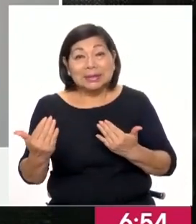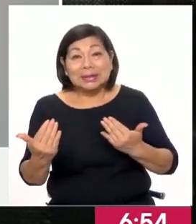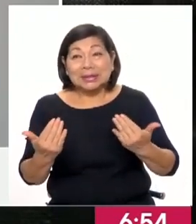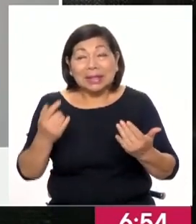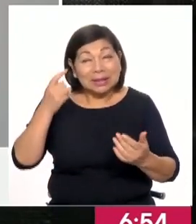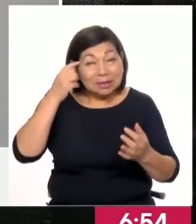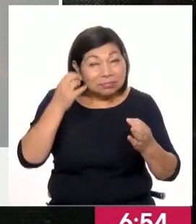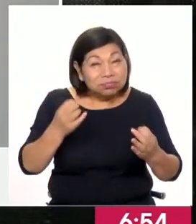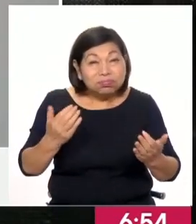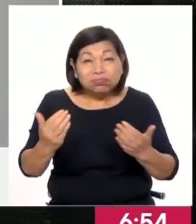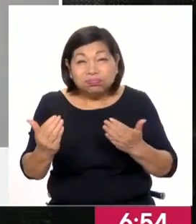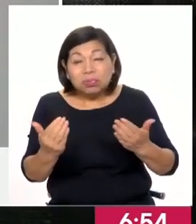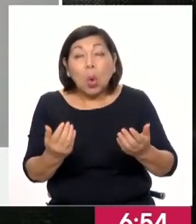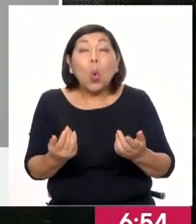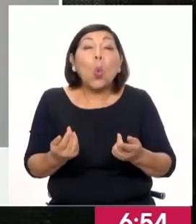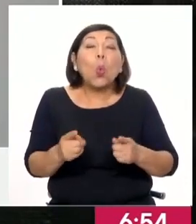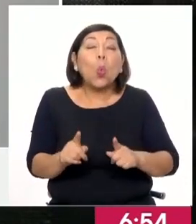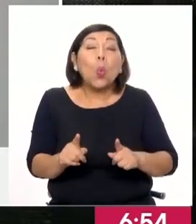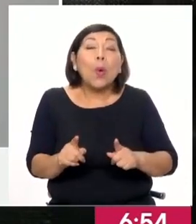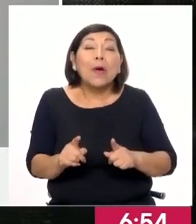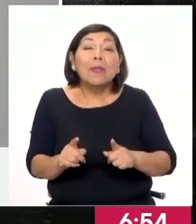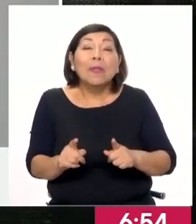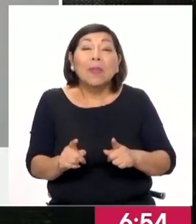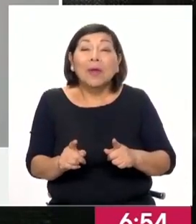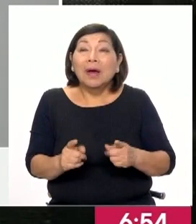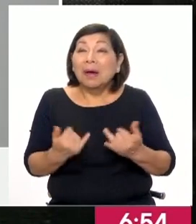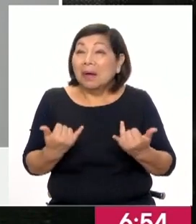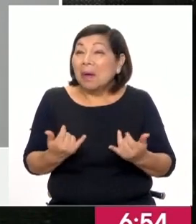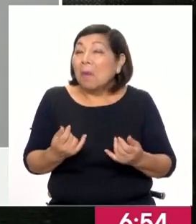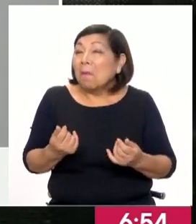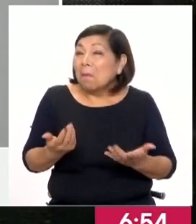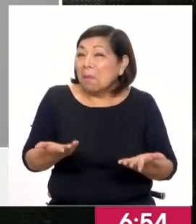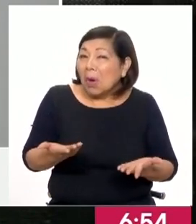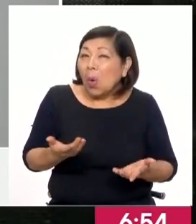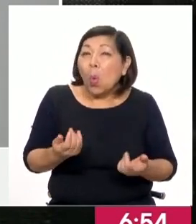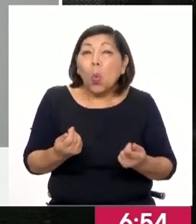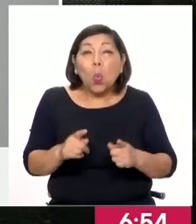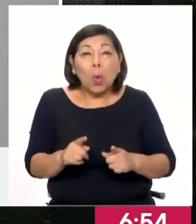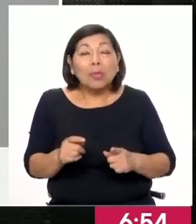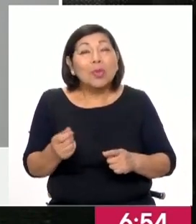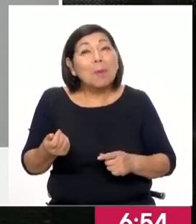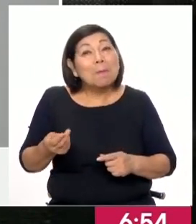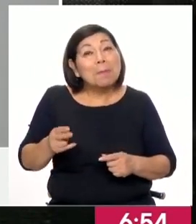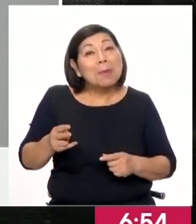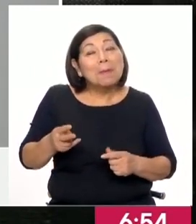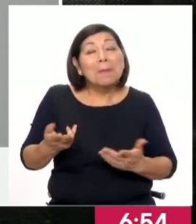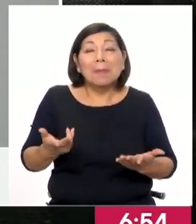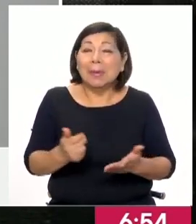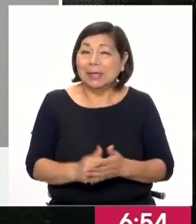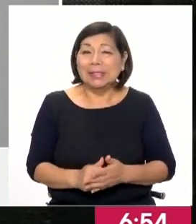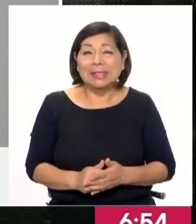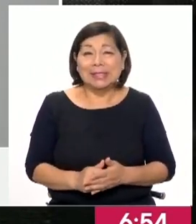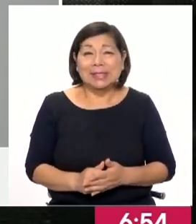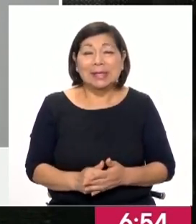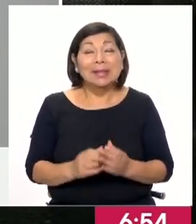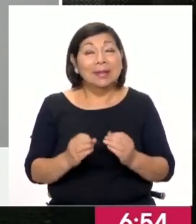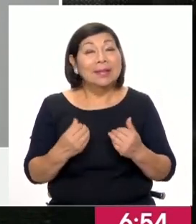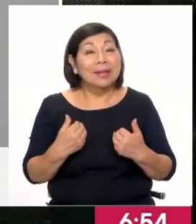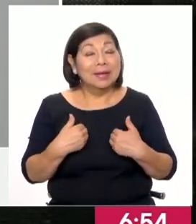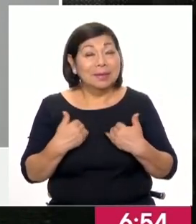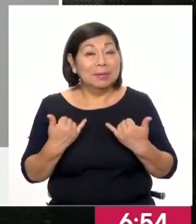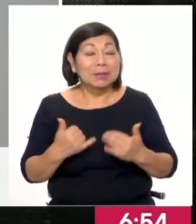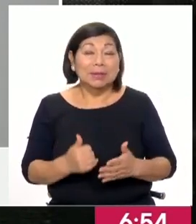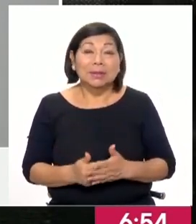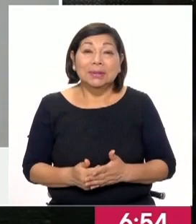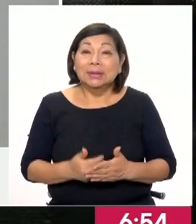incertidumbre de ver hasta cuándo ya la tasa, hasta cuándo sigue subiendo, es que tenemos estas